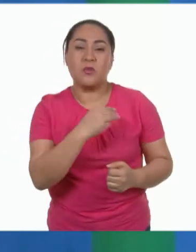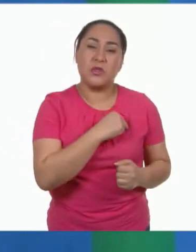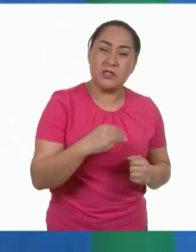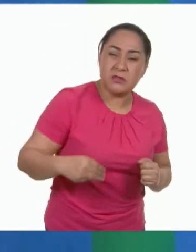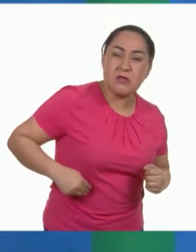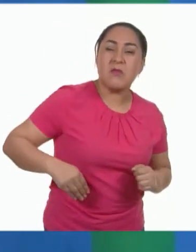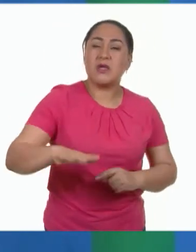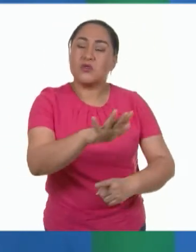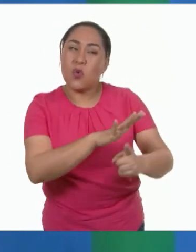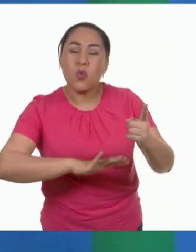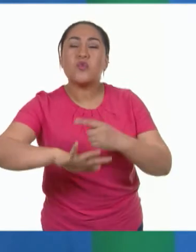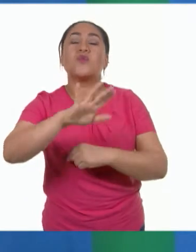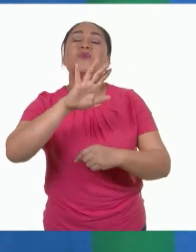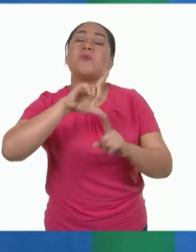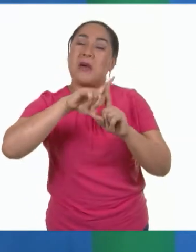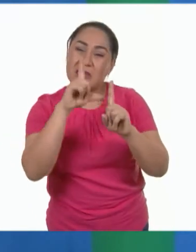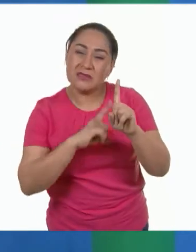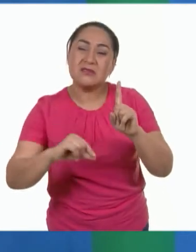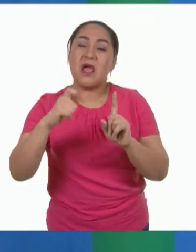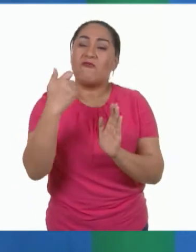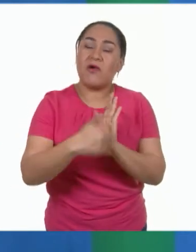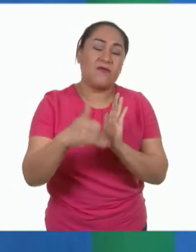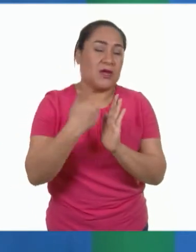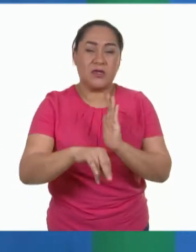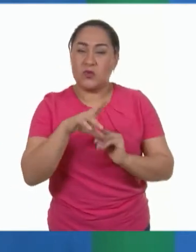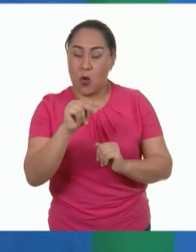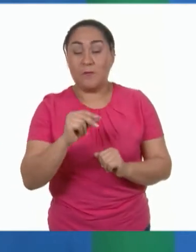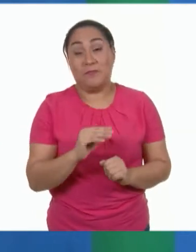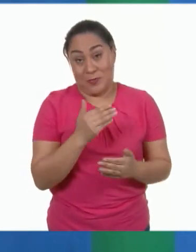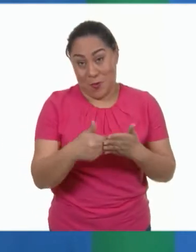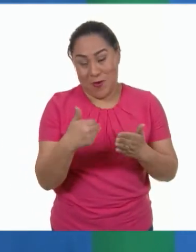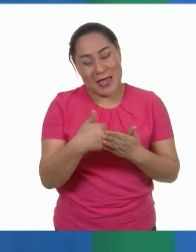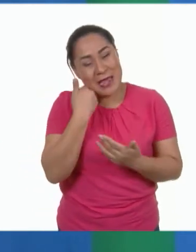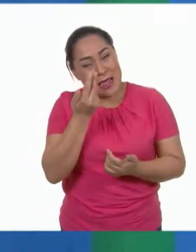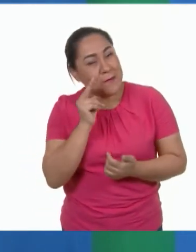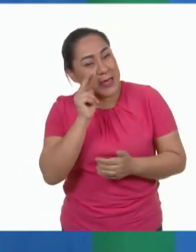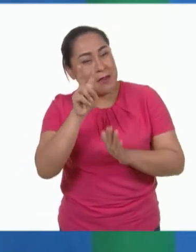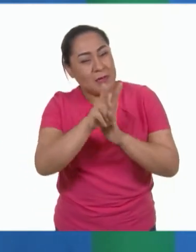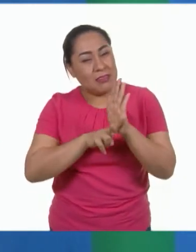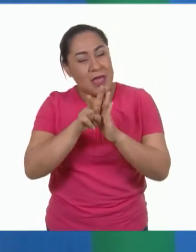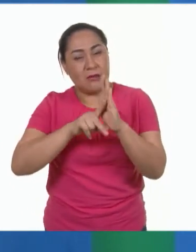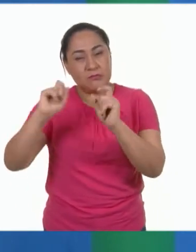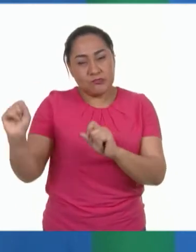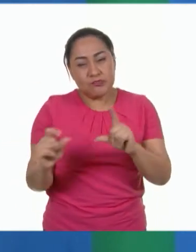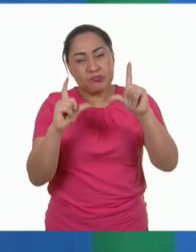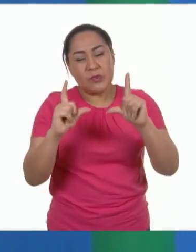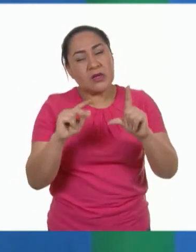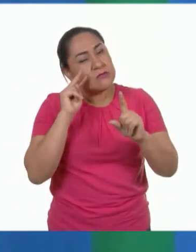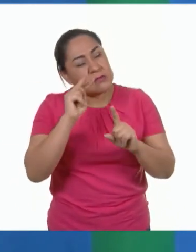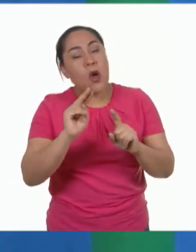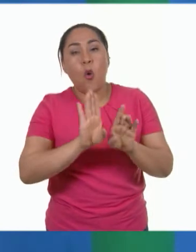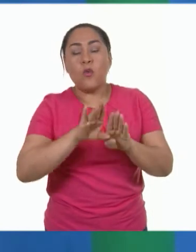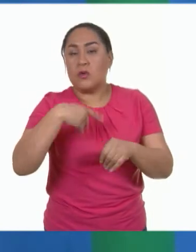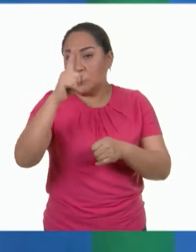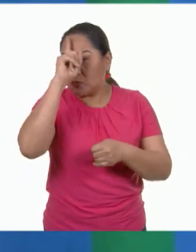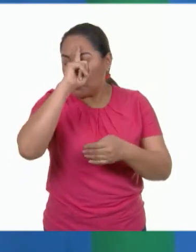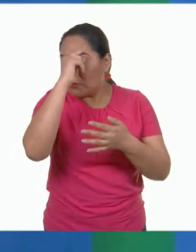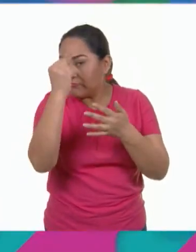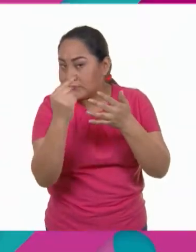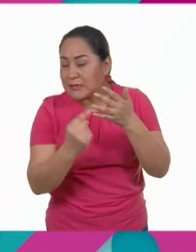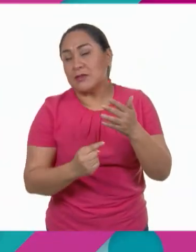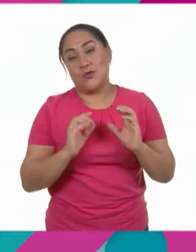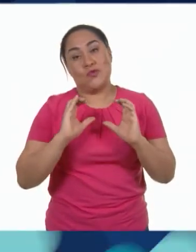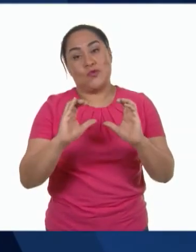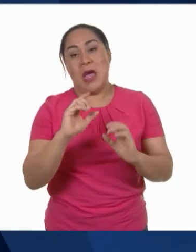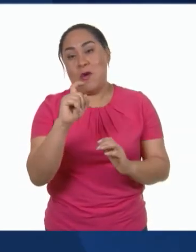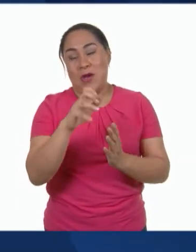y hasta en el país. Y para ello, veamos el siguiente video en donde nos dan algunas recomendaciones para ahorrar agua.